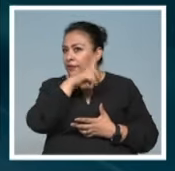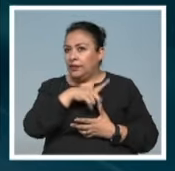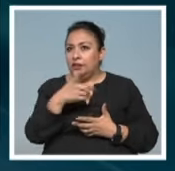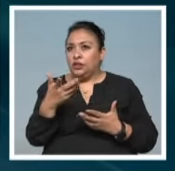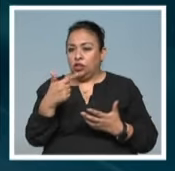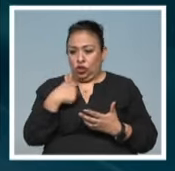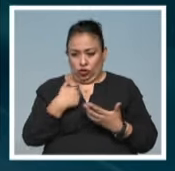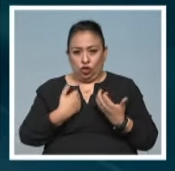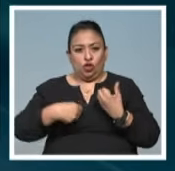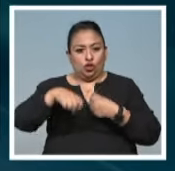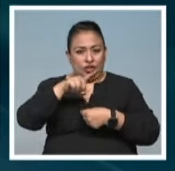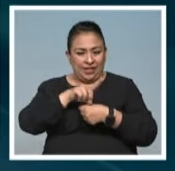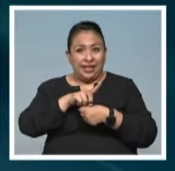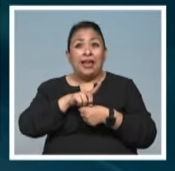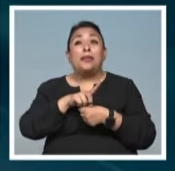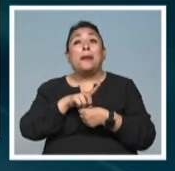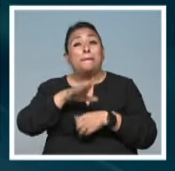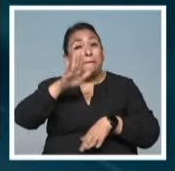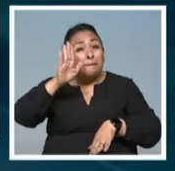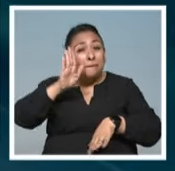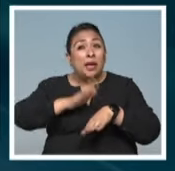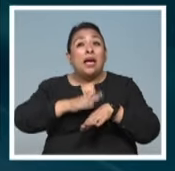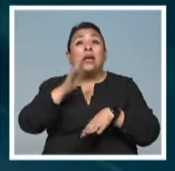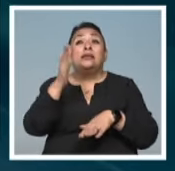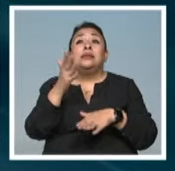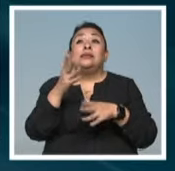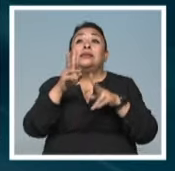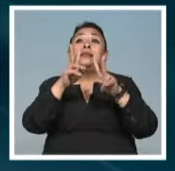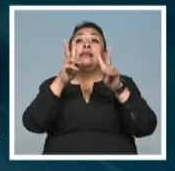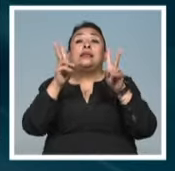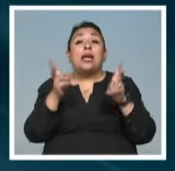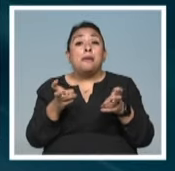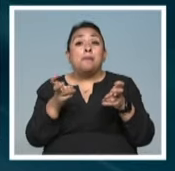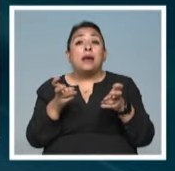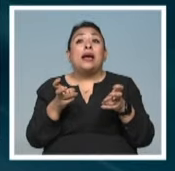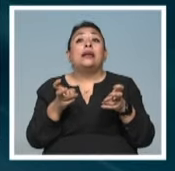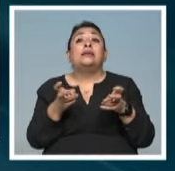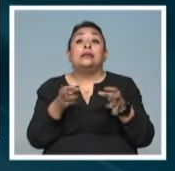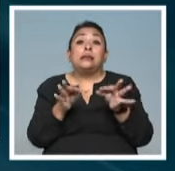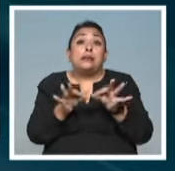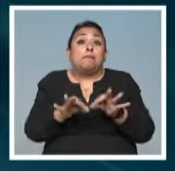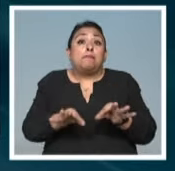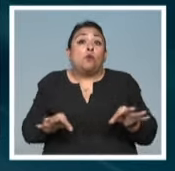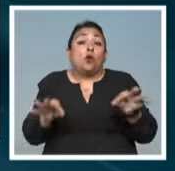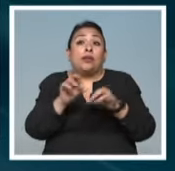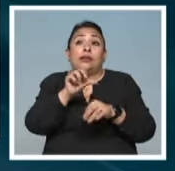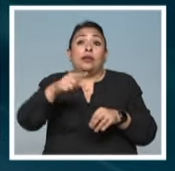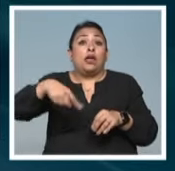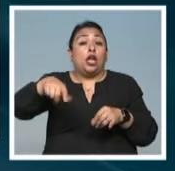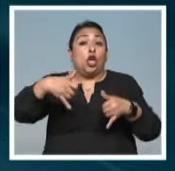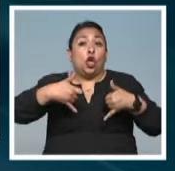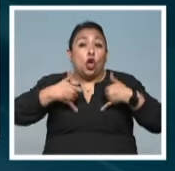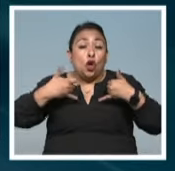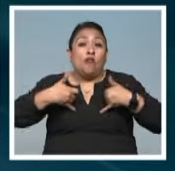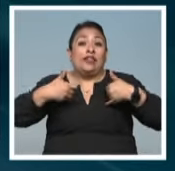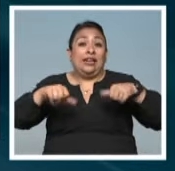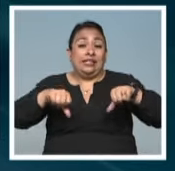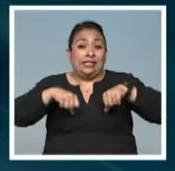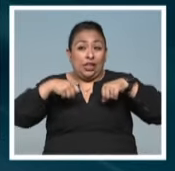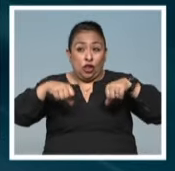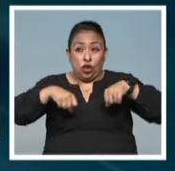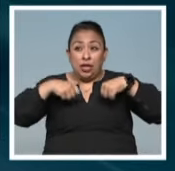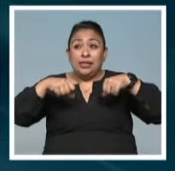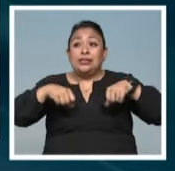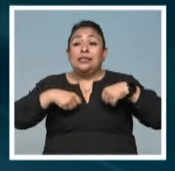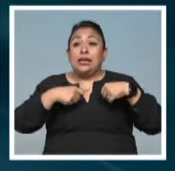tener como sociedad, específicamente abordando los temas que son importantes para los jóvenes, para los adolescentes y